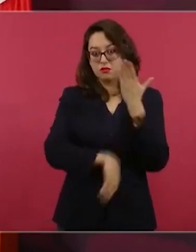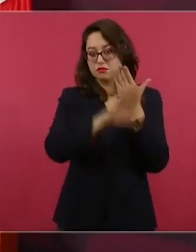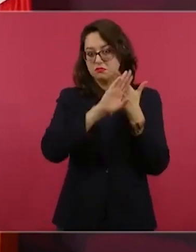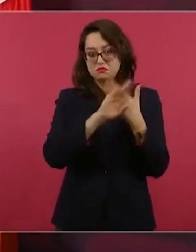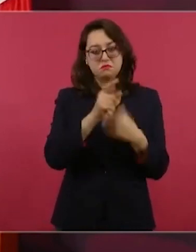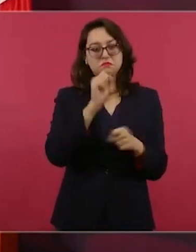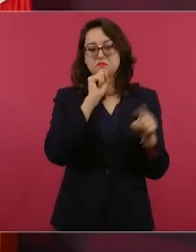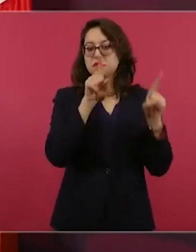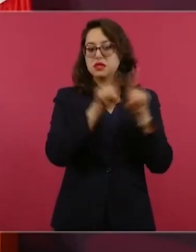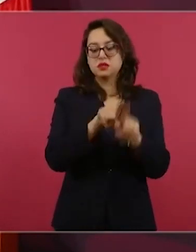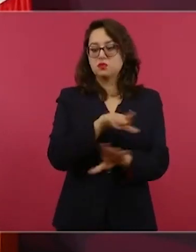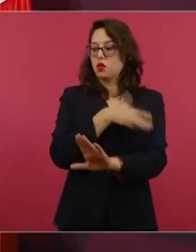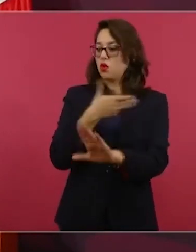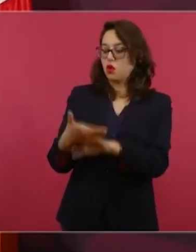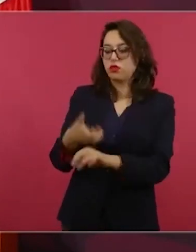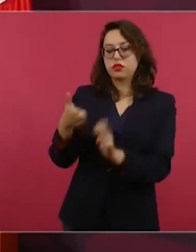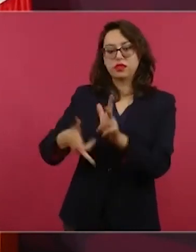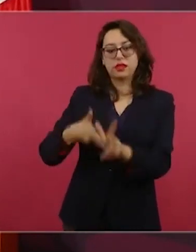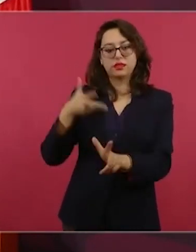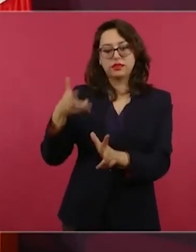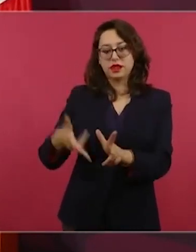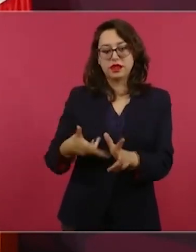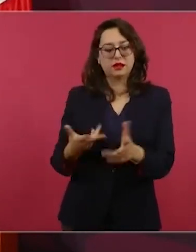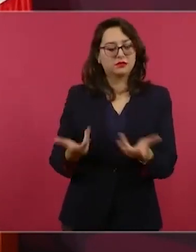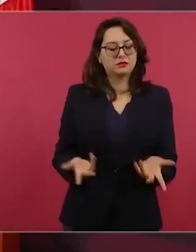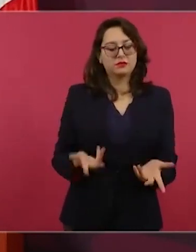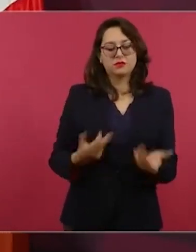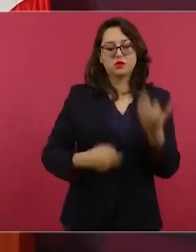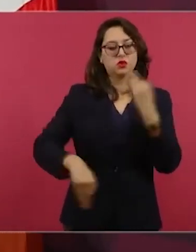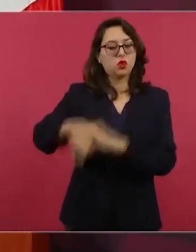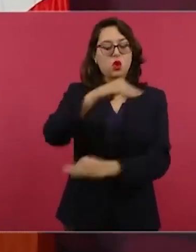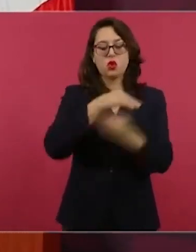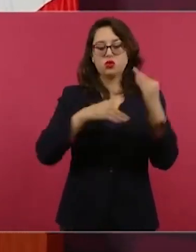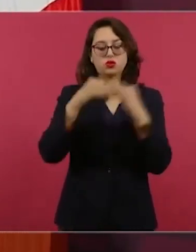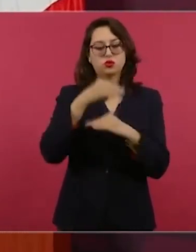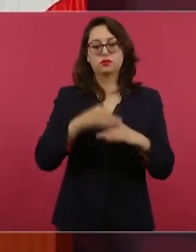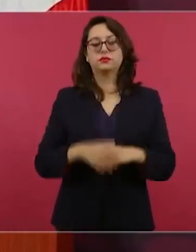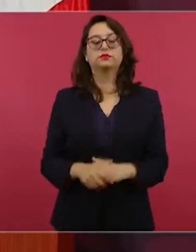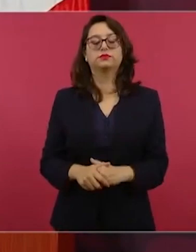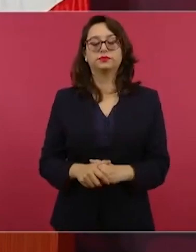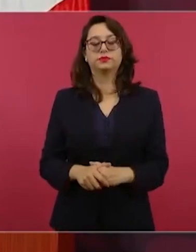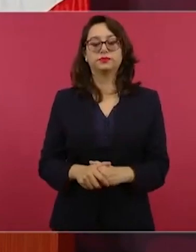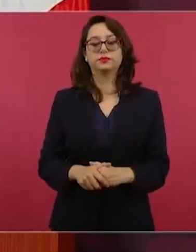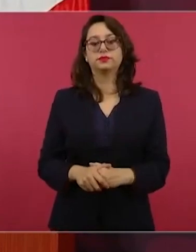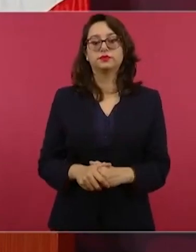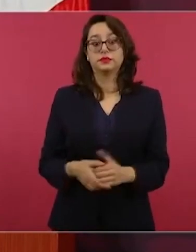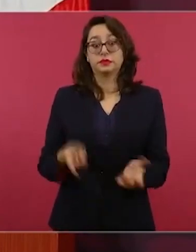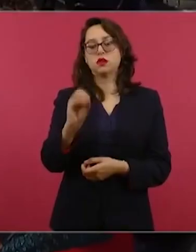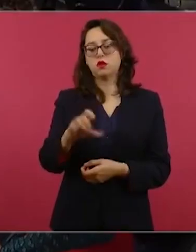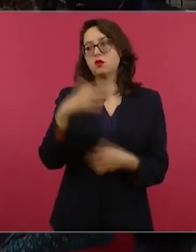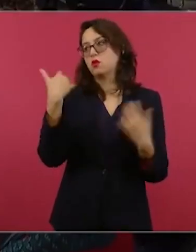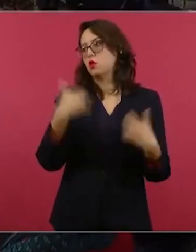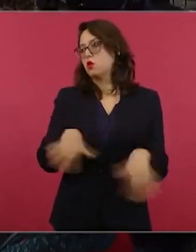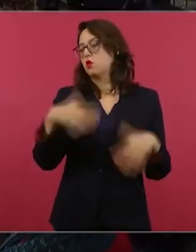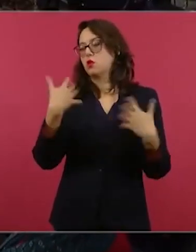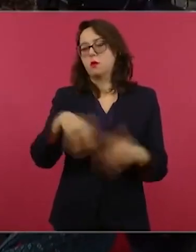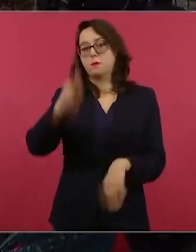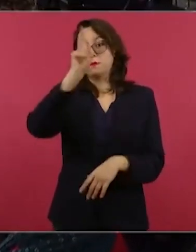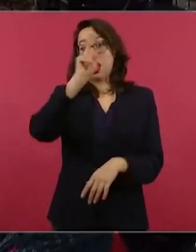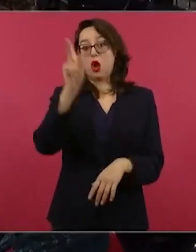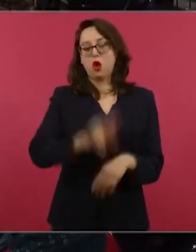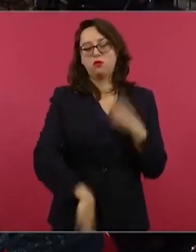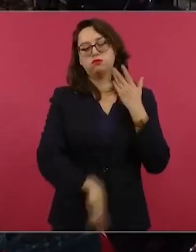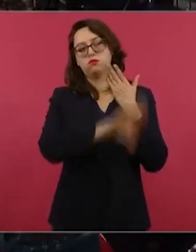cosido, pero es otro, el asesor jurídico, puro